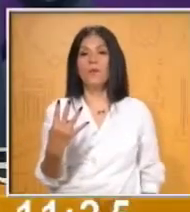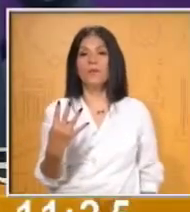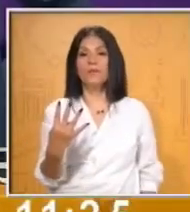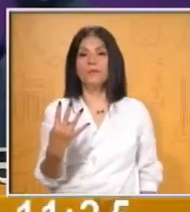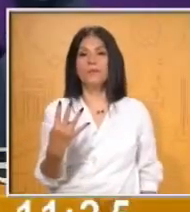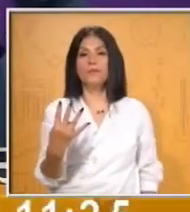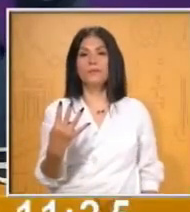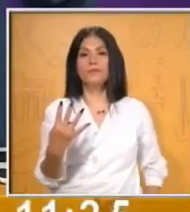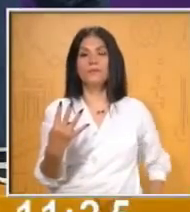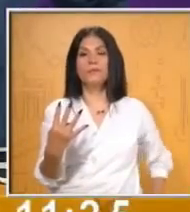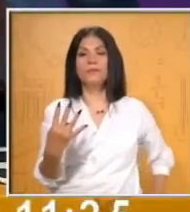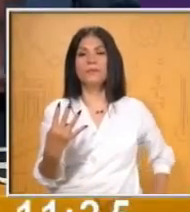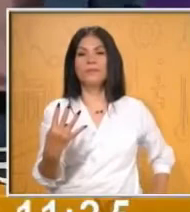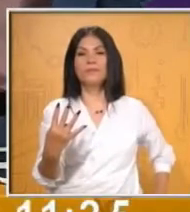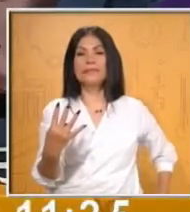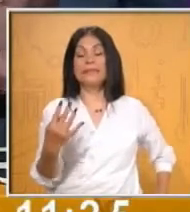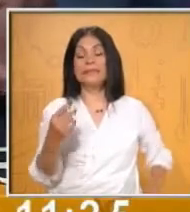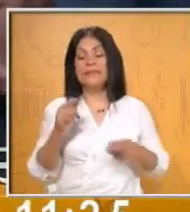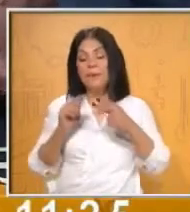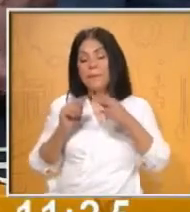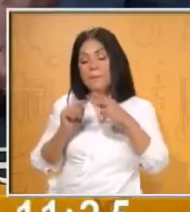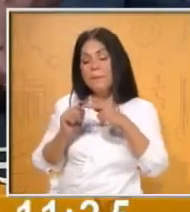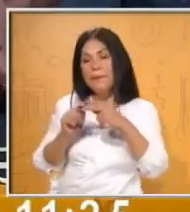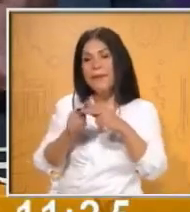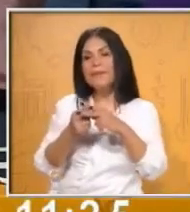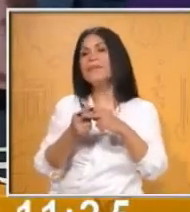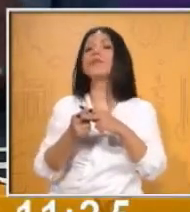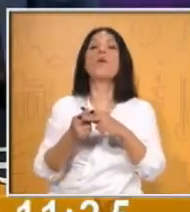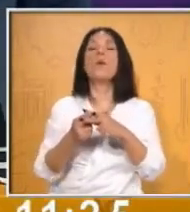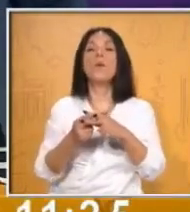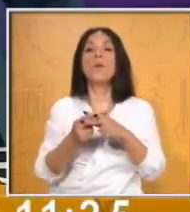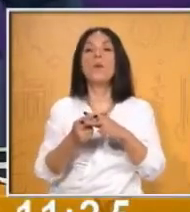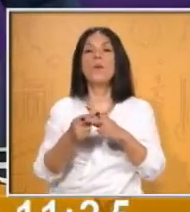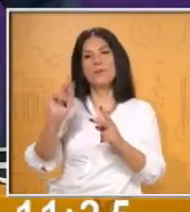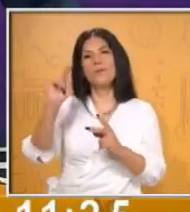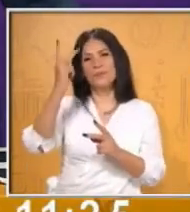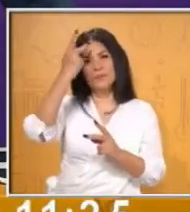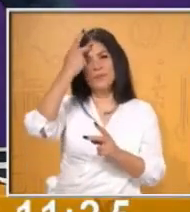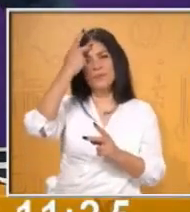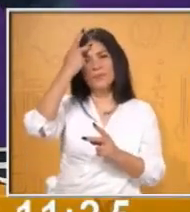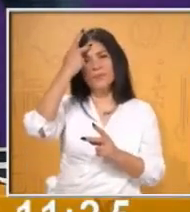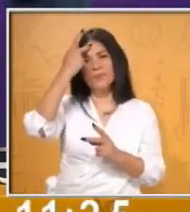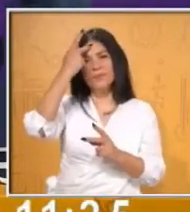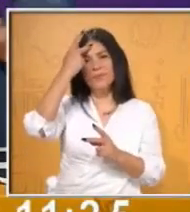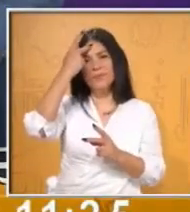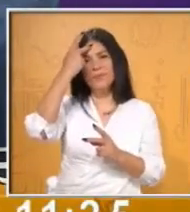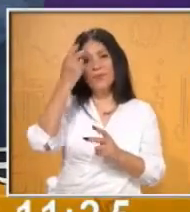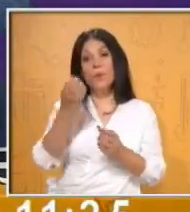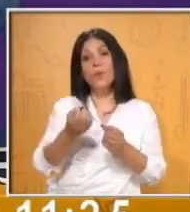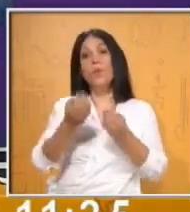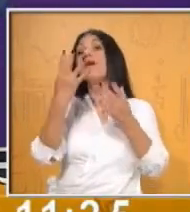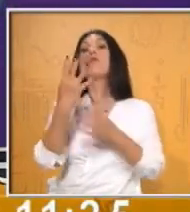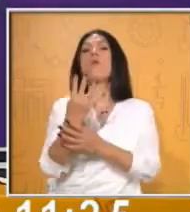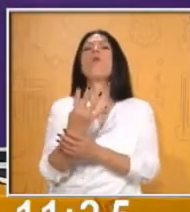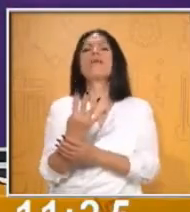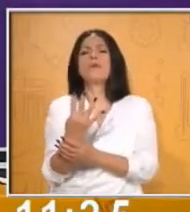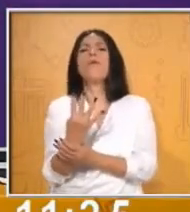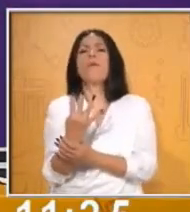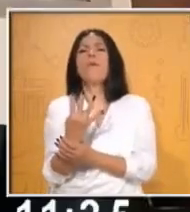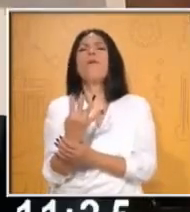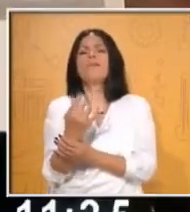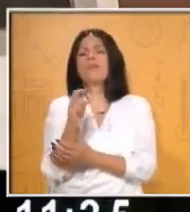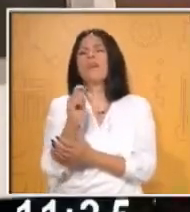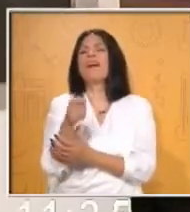Del punto de salida vamos a buscar a cuánto equivale el cuatro. Si tenemos la tabla y podemos